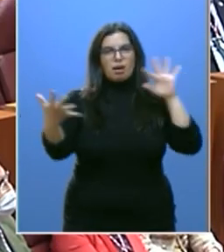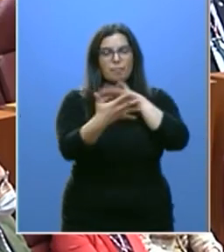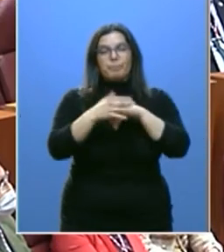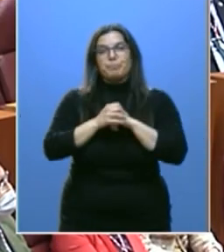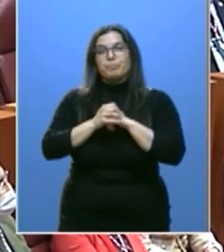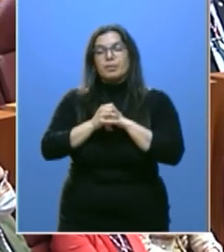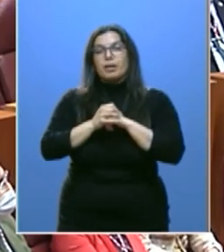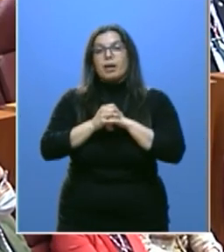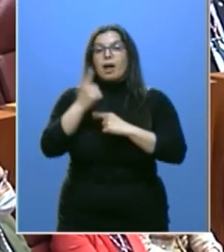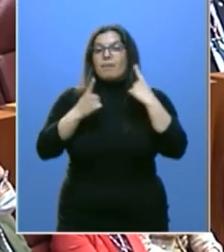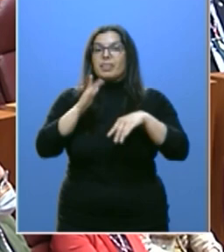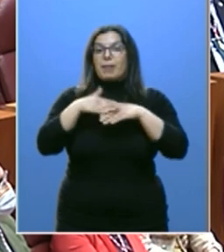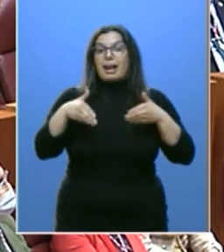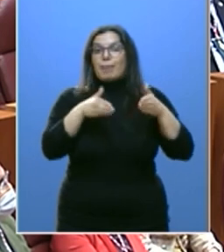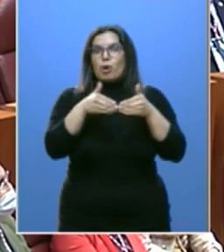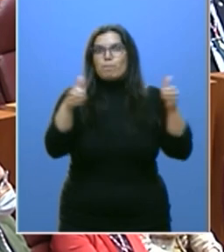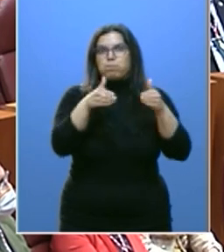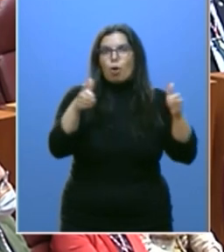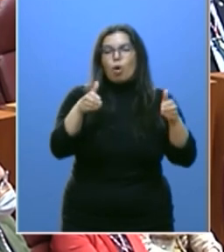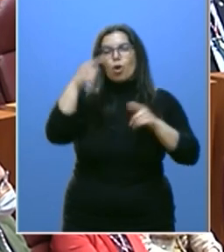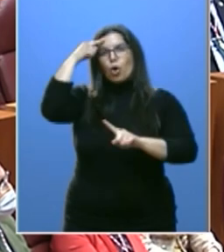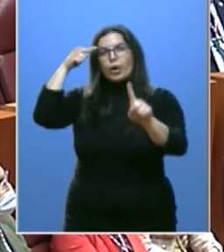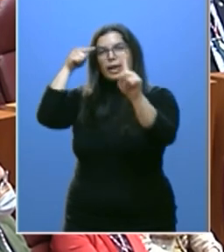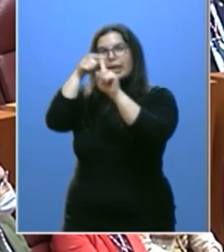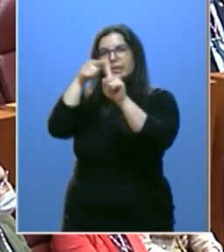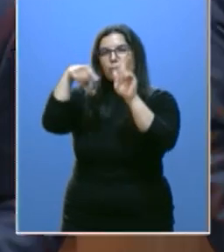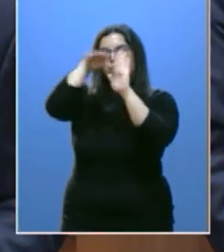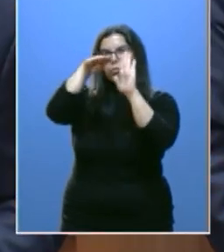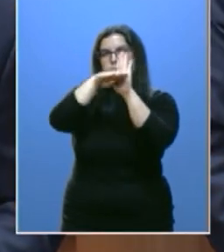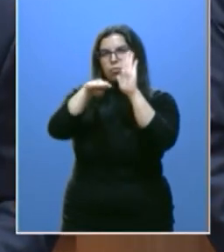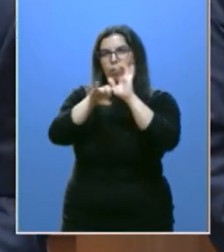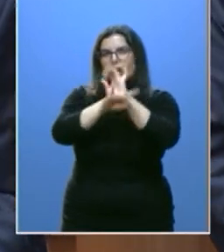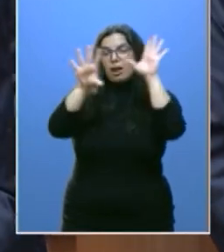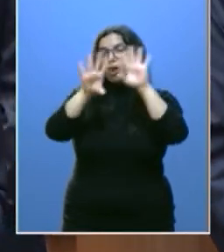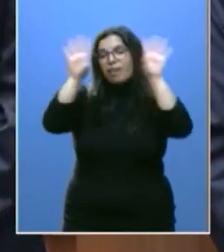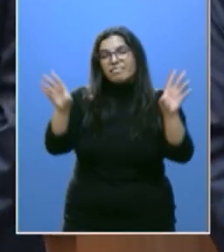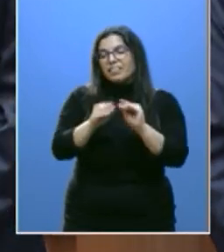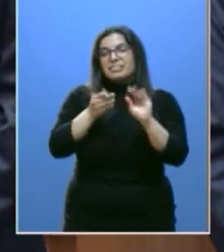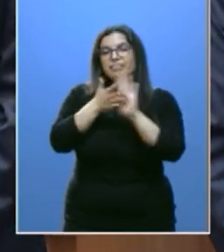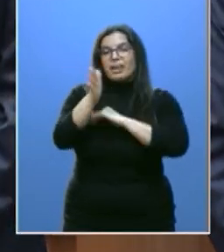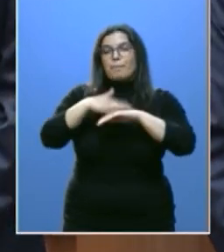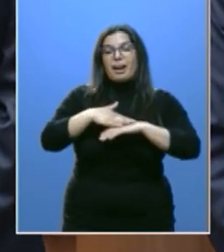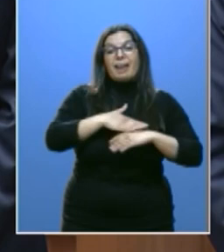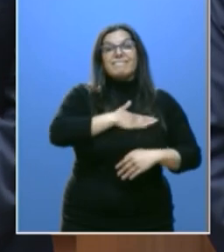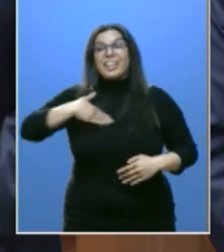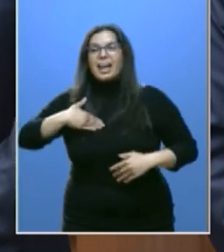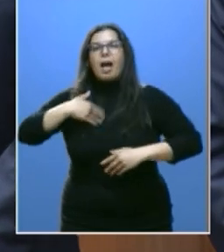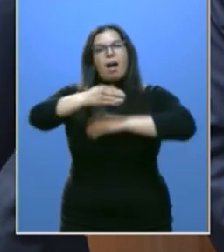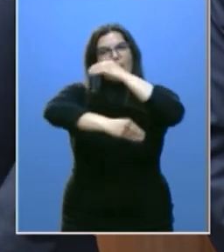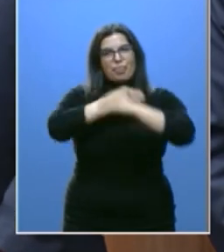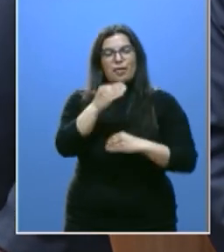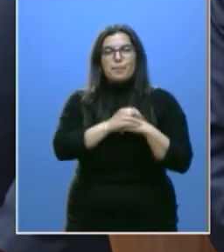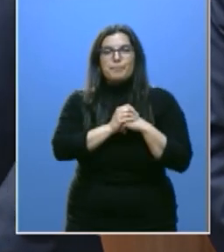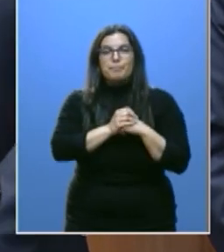algunos casos, caminos, para señalar objetivos y, en definitiva, para mover voluntades. La política debe